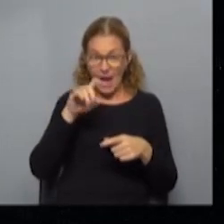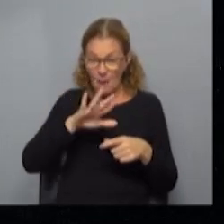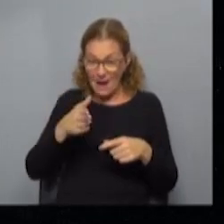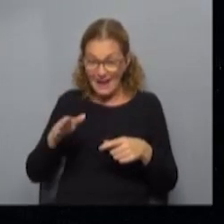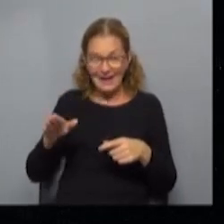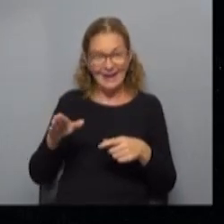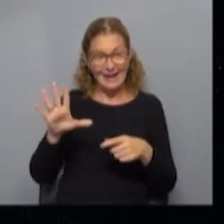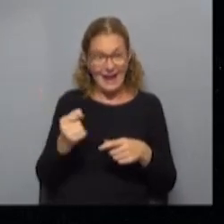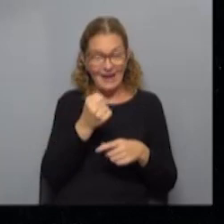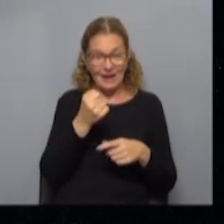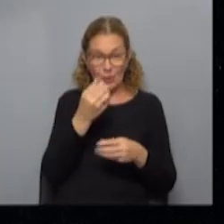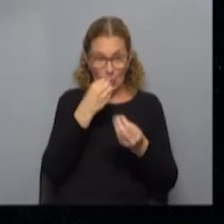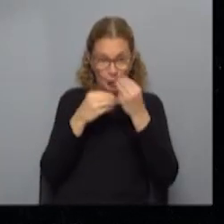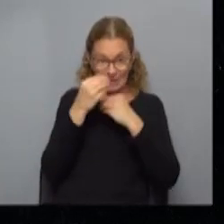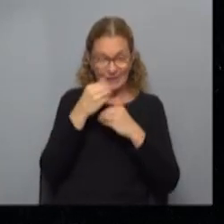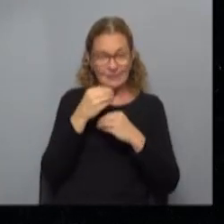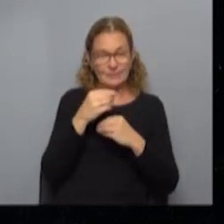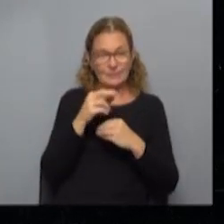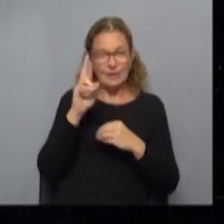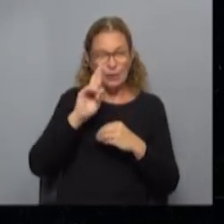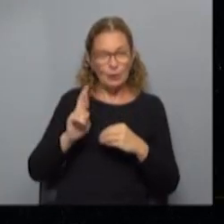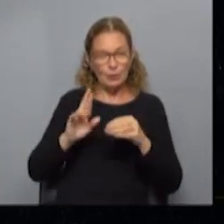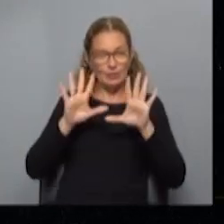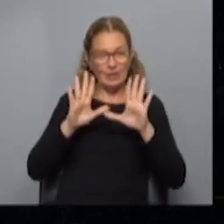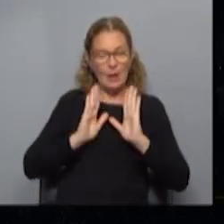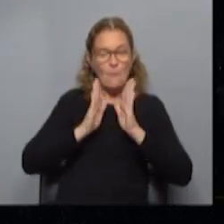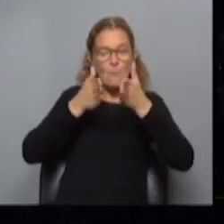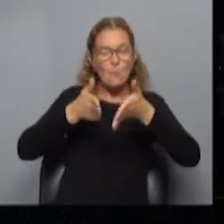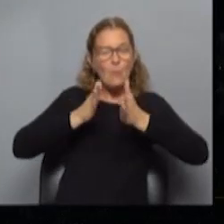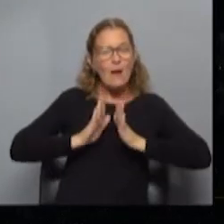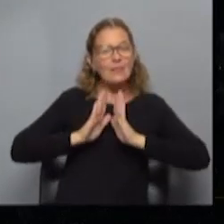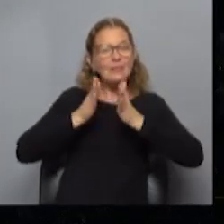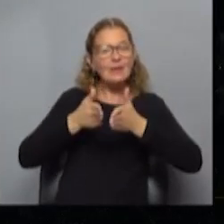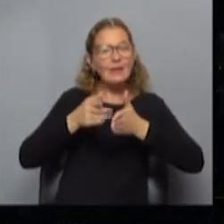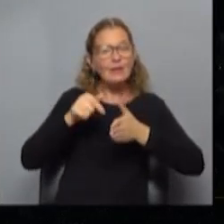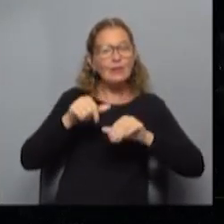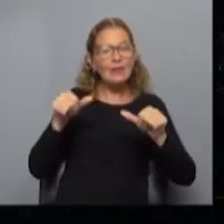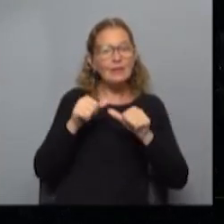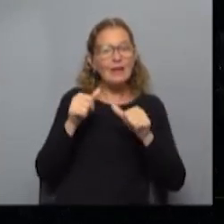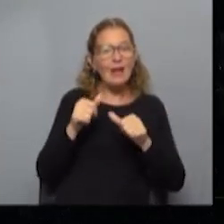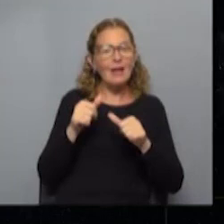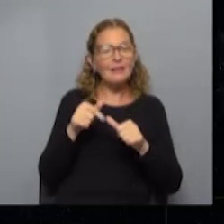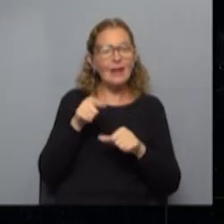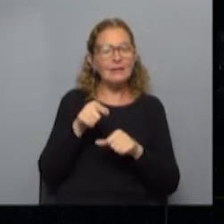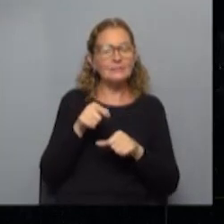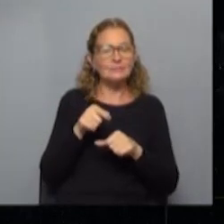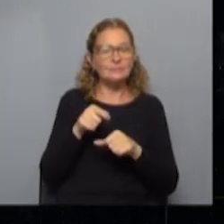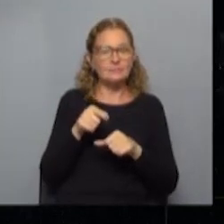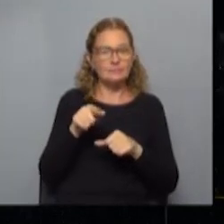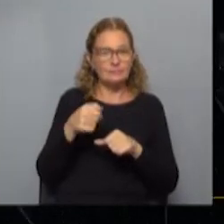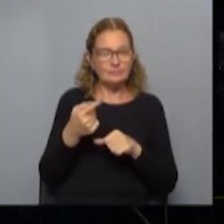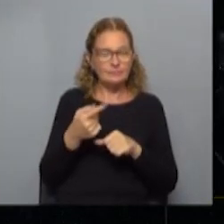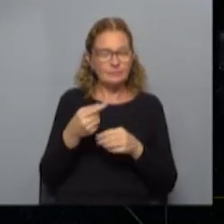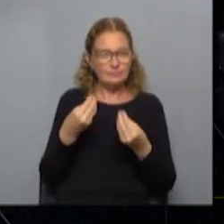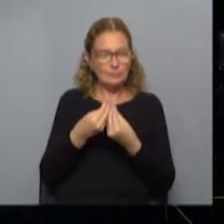Exactamente, ahí en el Arroyo Balizas, en la Ruta 10, donde está el puente del Arroyo Balizas, ahí es se realiza la famosa pesca del camarón. Por ahí les puede